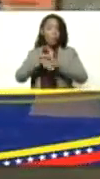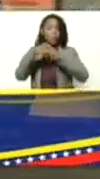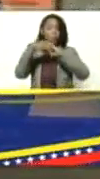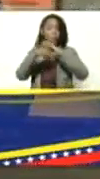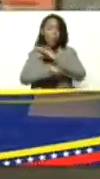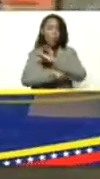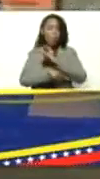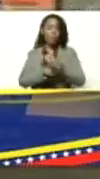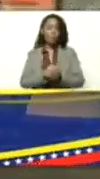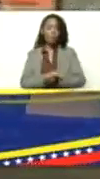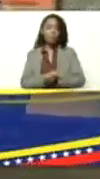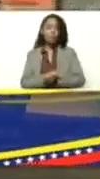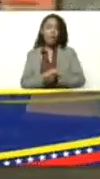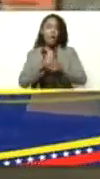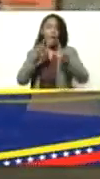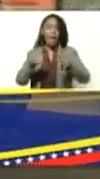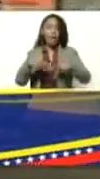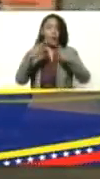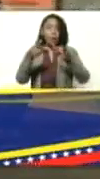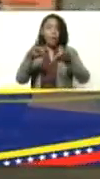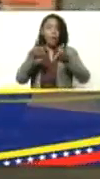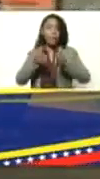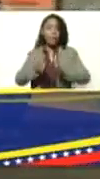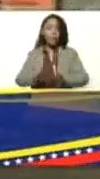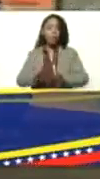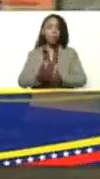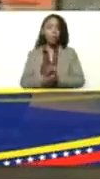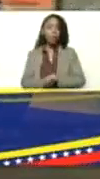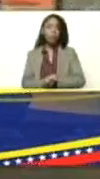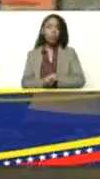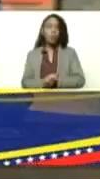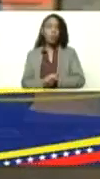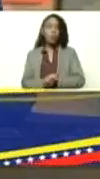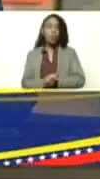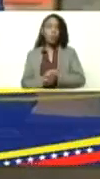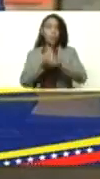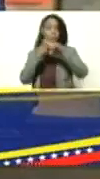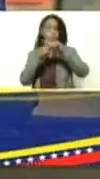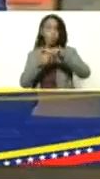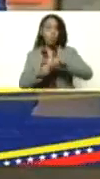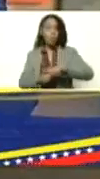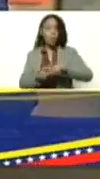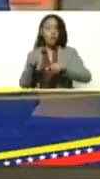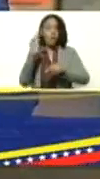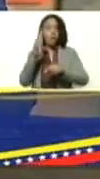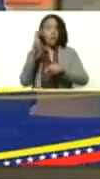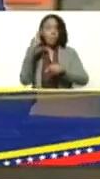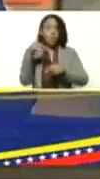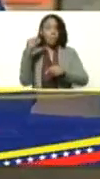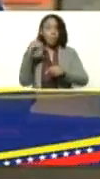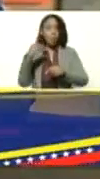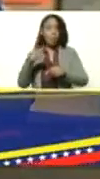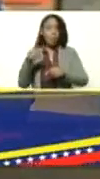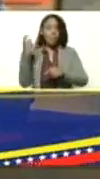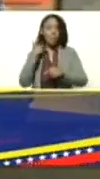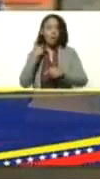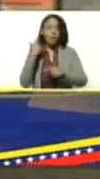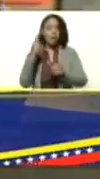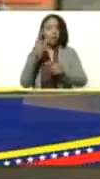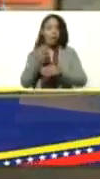el renacimiento que subsume varias R antiguas